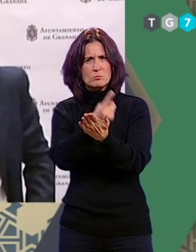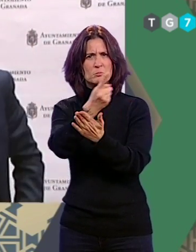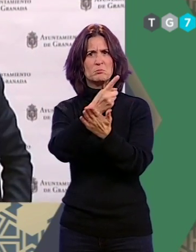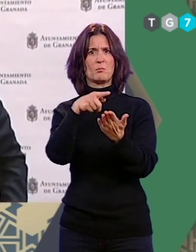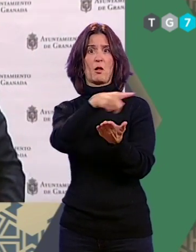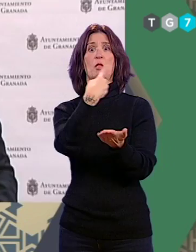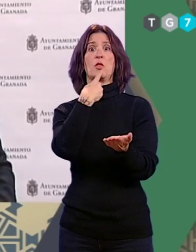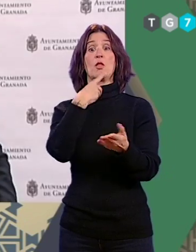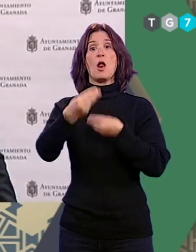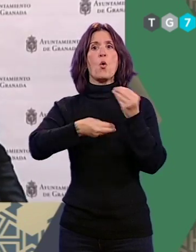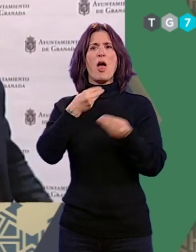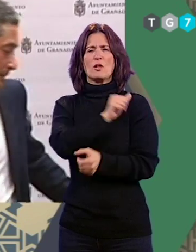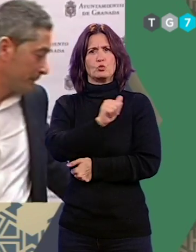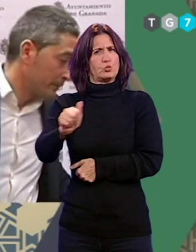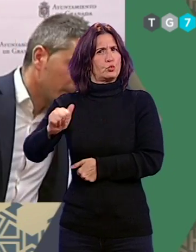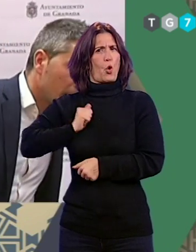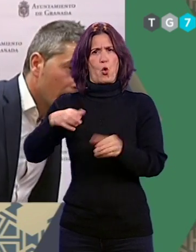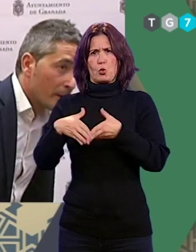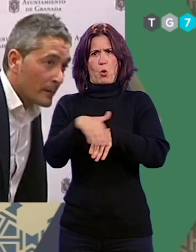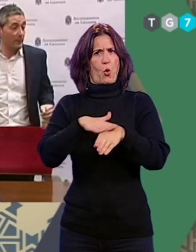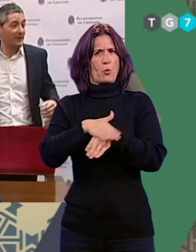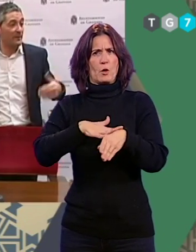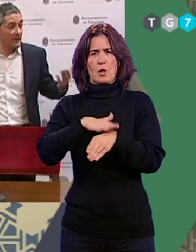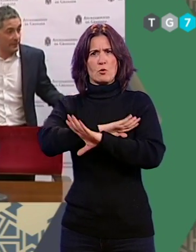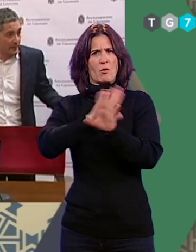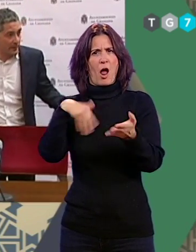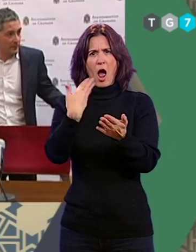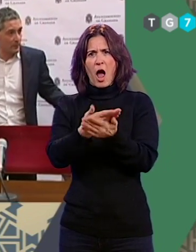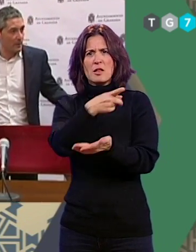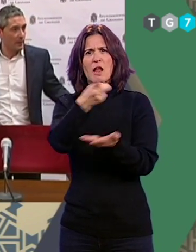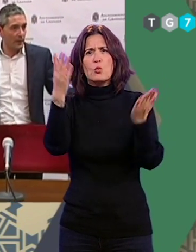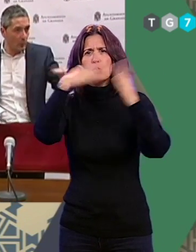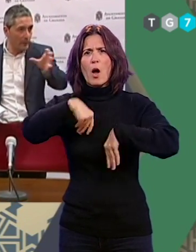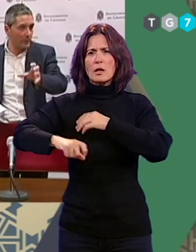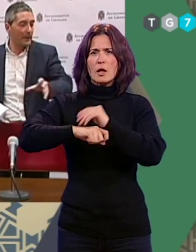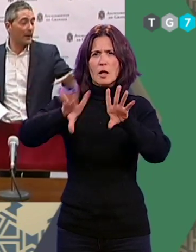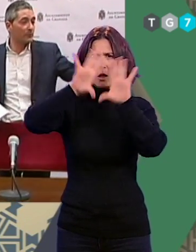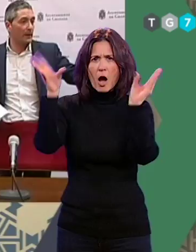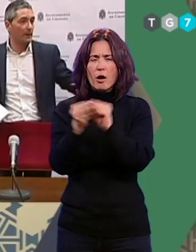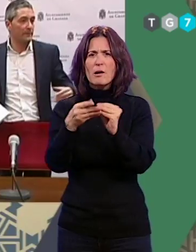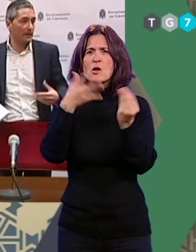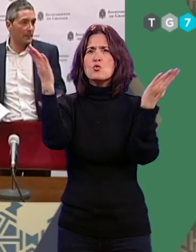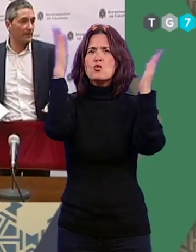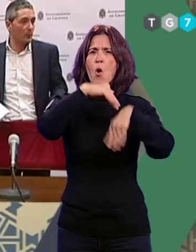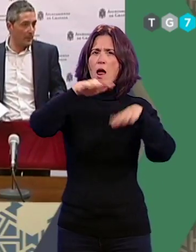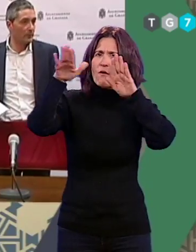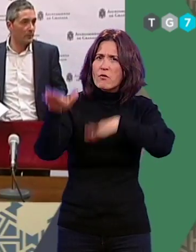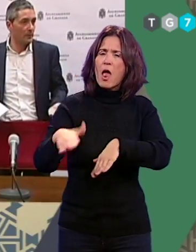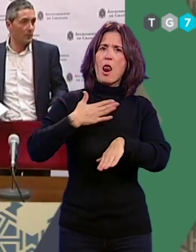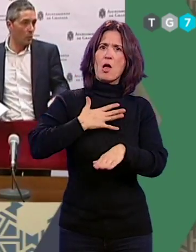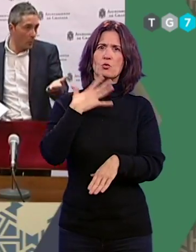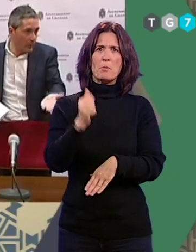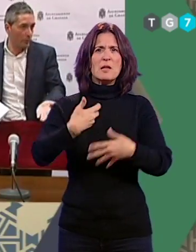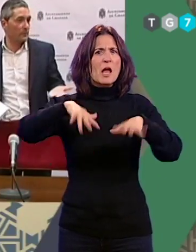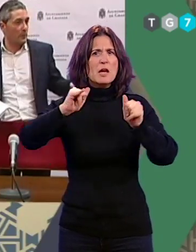unilateralidad del equipo de gobierno y que demuestra la falta de una estrategia global y la falta de lealtad institucional y